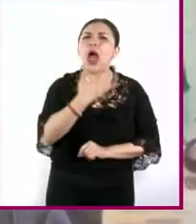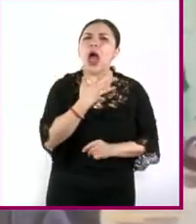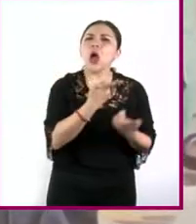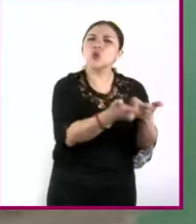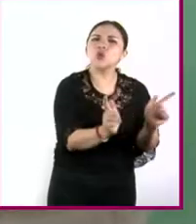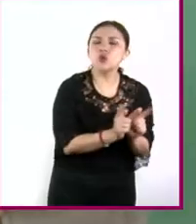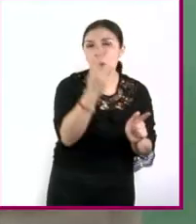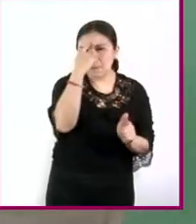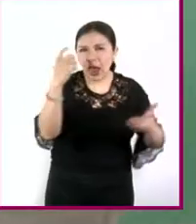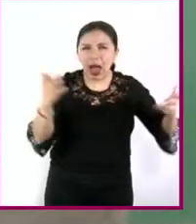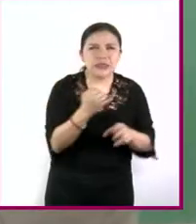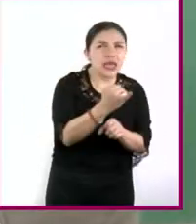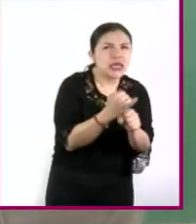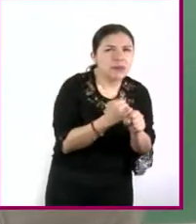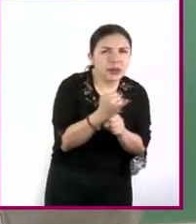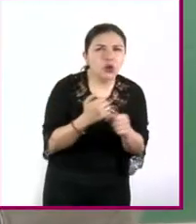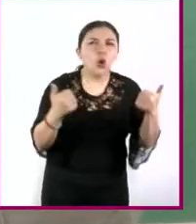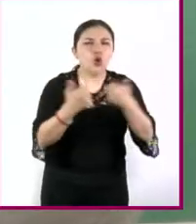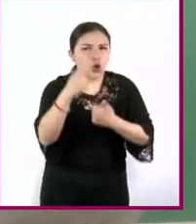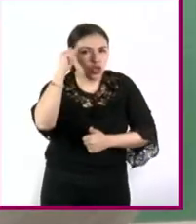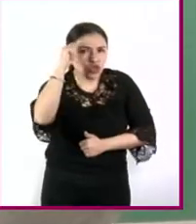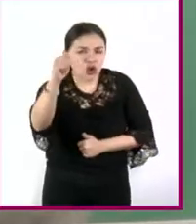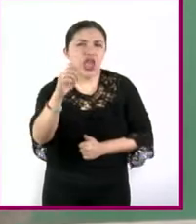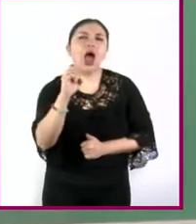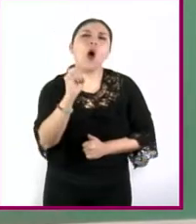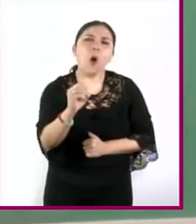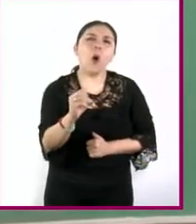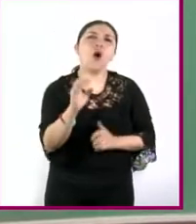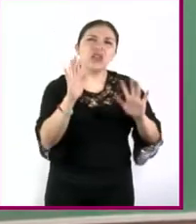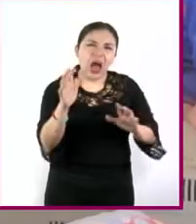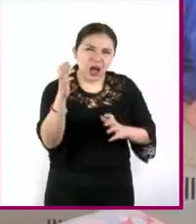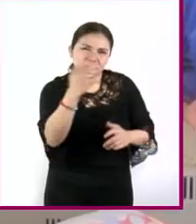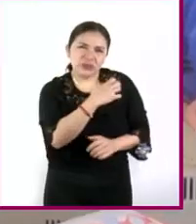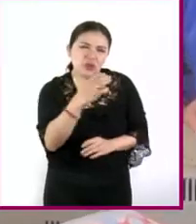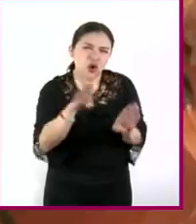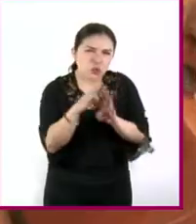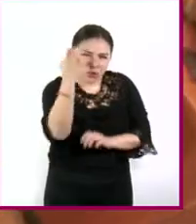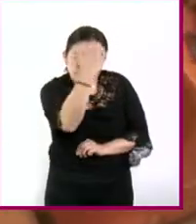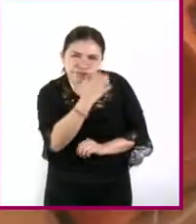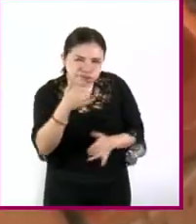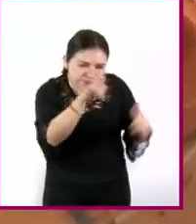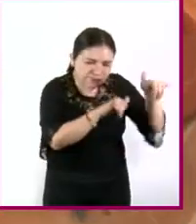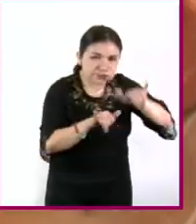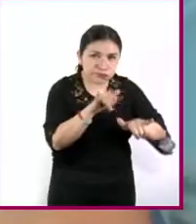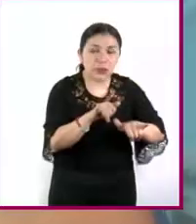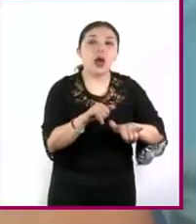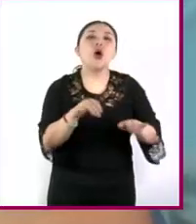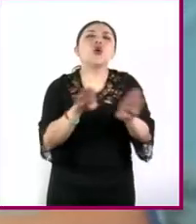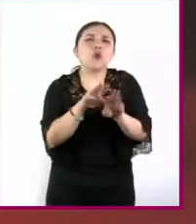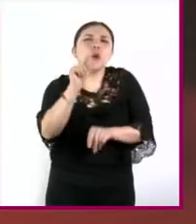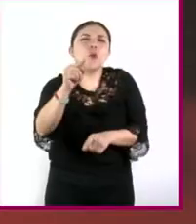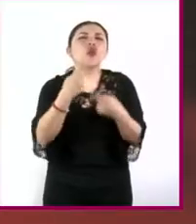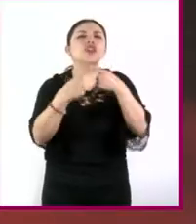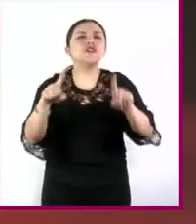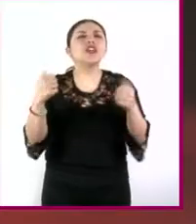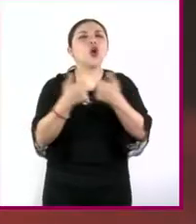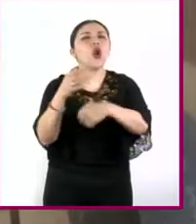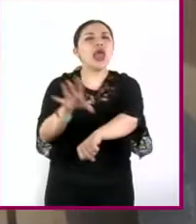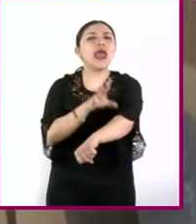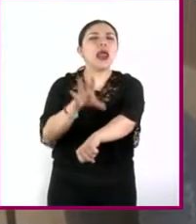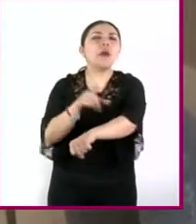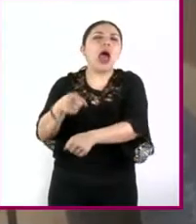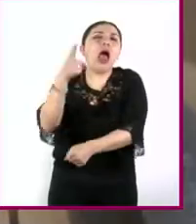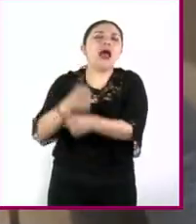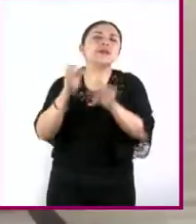investigación teórica o experimentar en estas cuatro distintas fuerzas tal vez un poco distintas a la fuerza electromagnética puesto que es la que